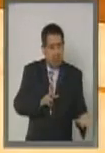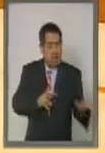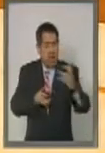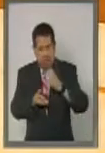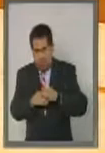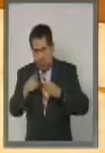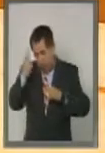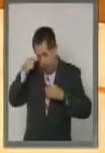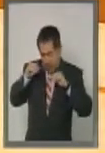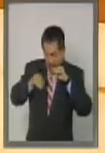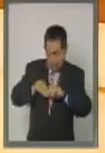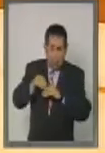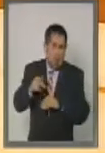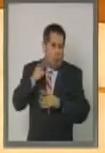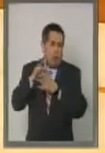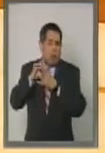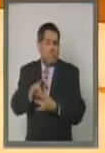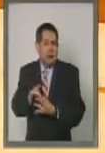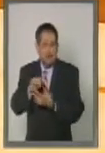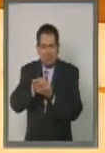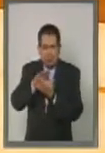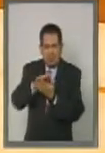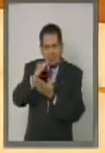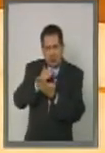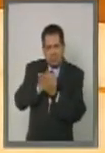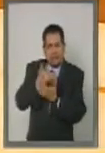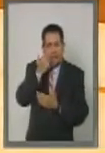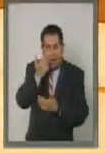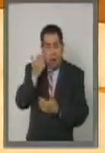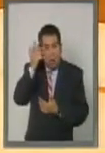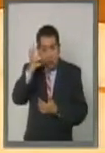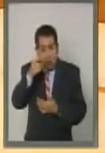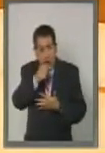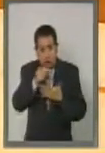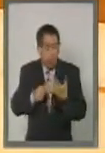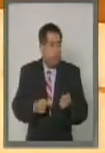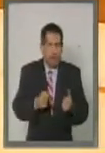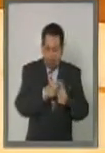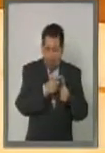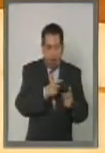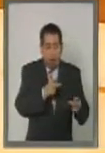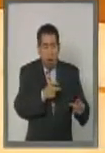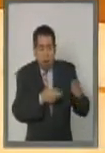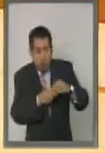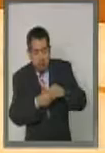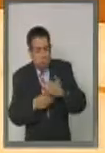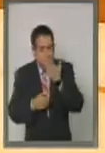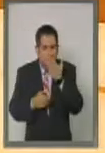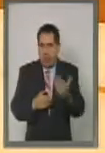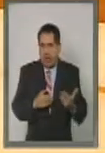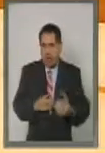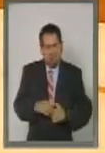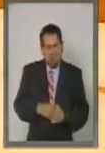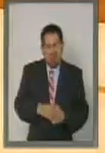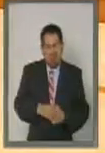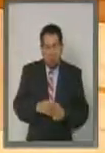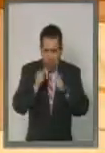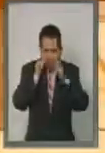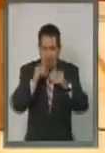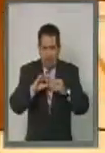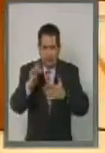implementación de las políticas públicas especializadas para su atención. Muchas gracias.